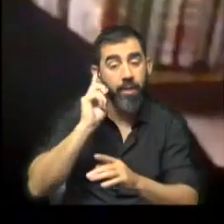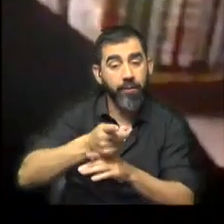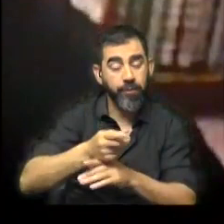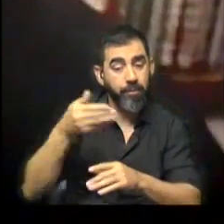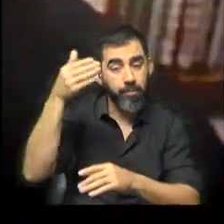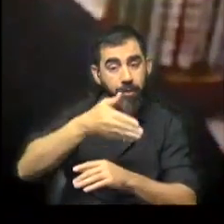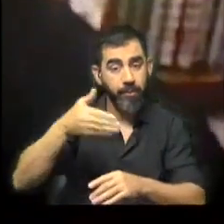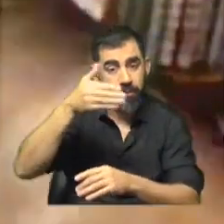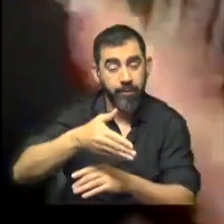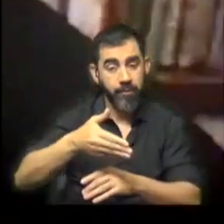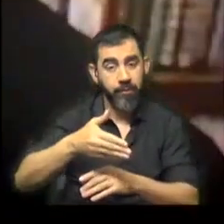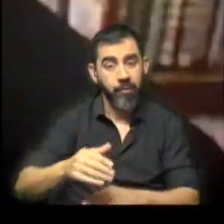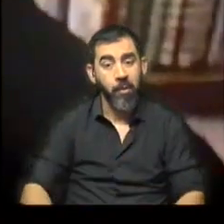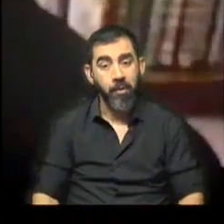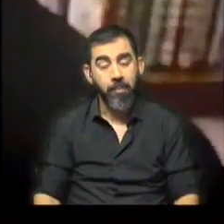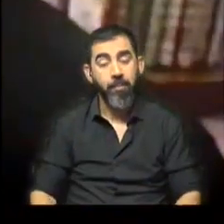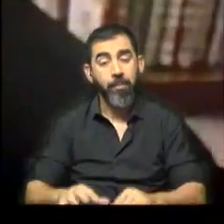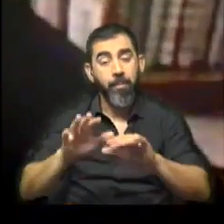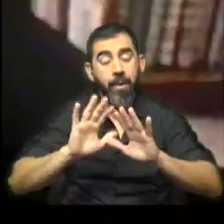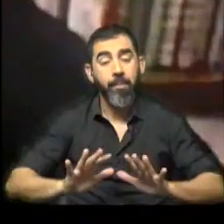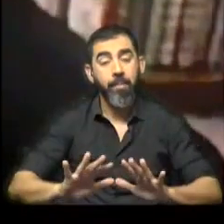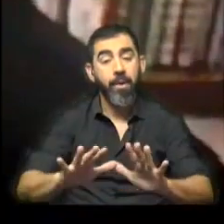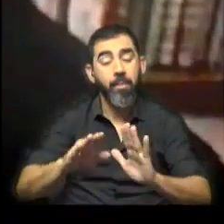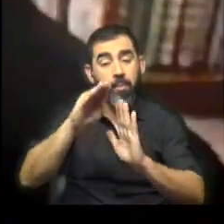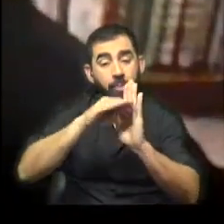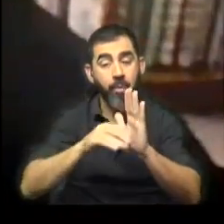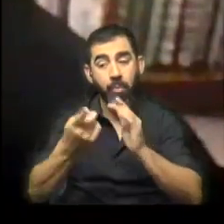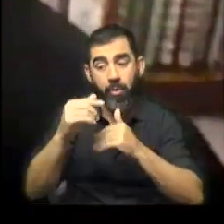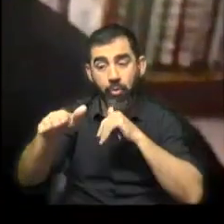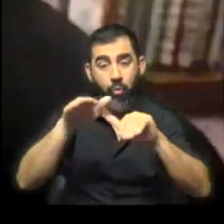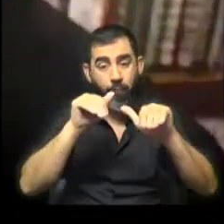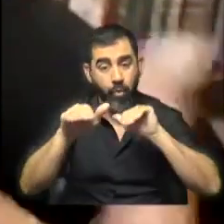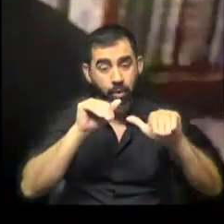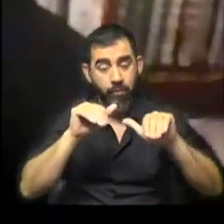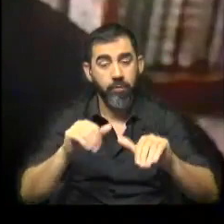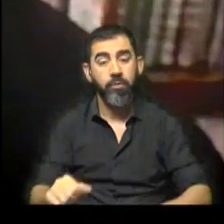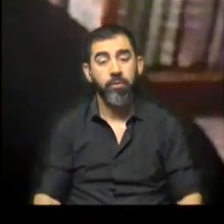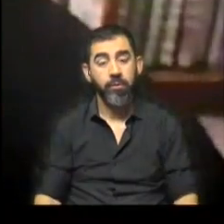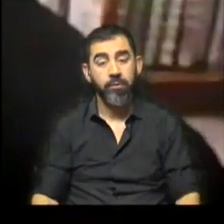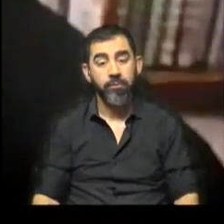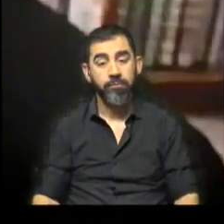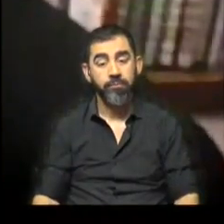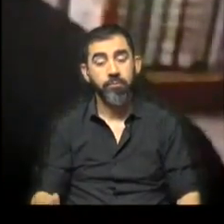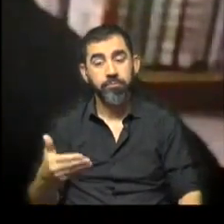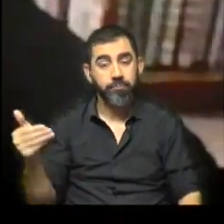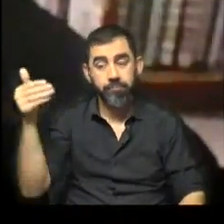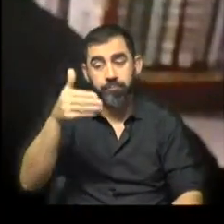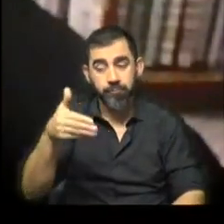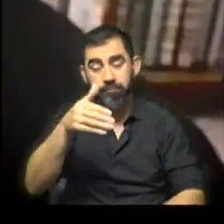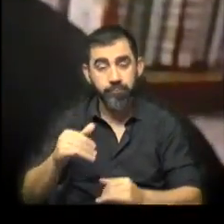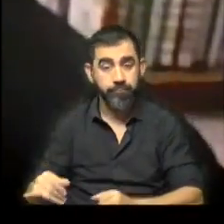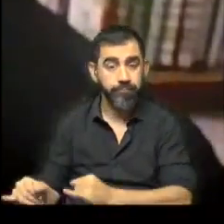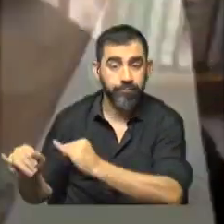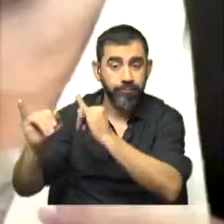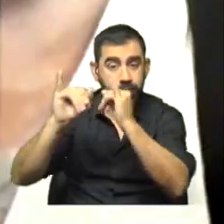y para la elaboración de programas. Para eso fuimos convocados. Cuando empezamos a participar de esas jornadas,